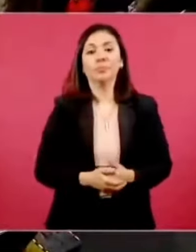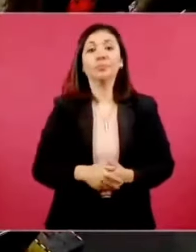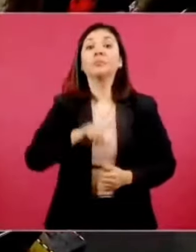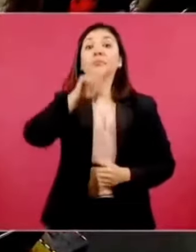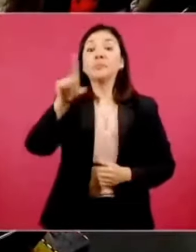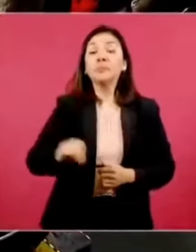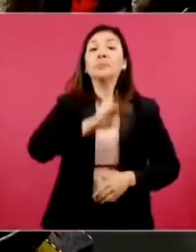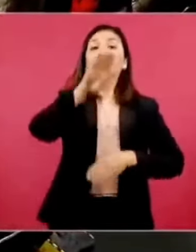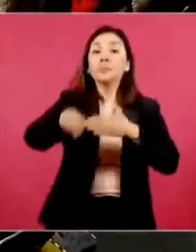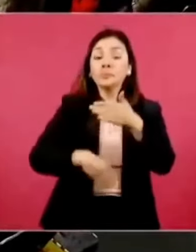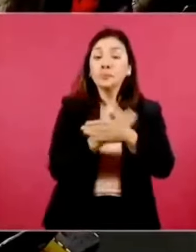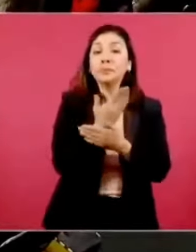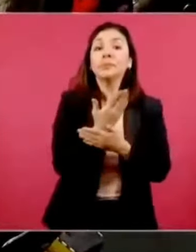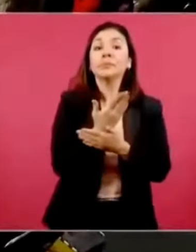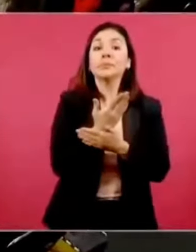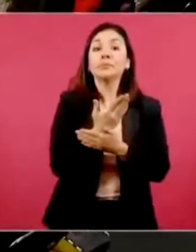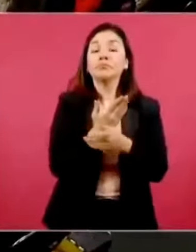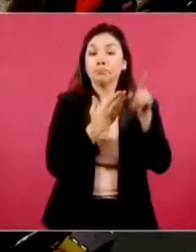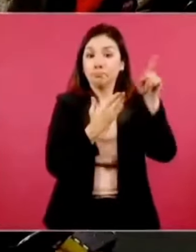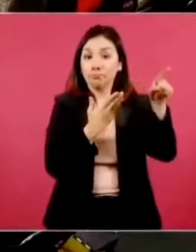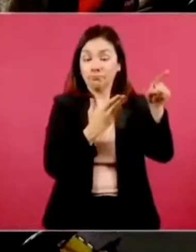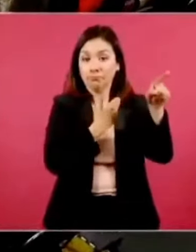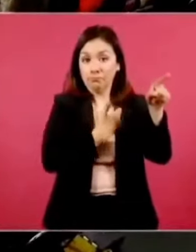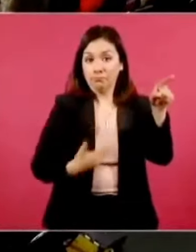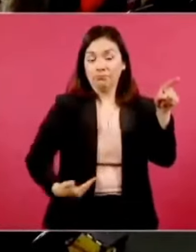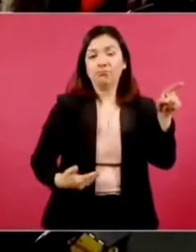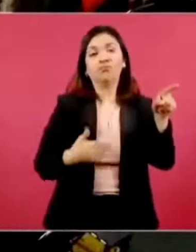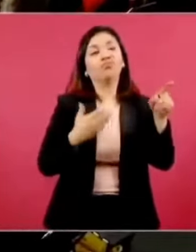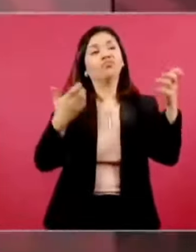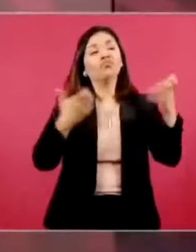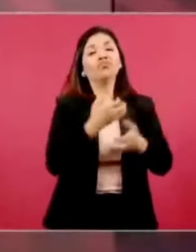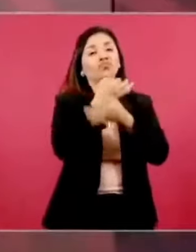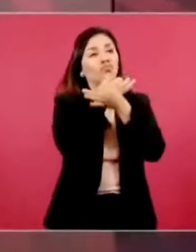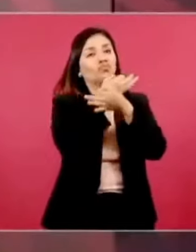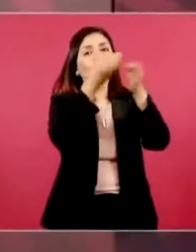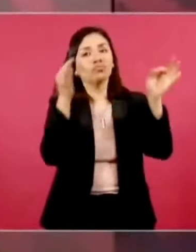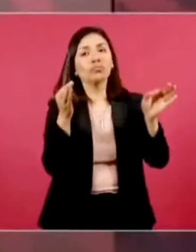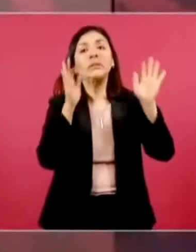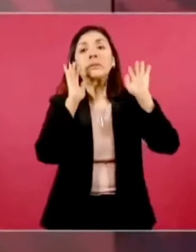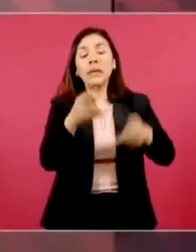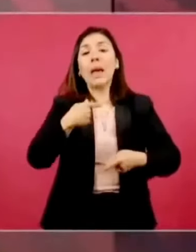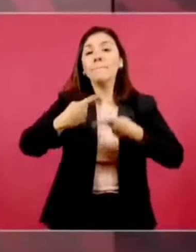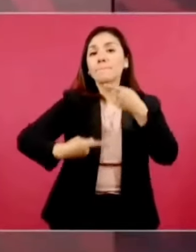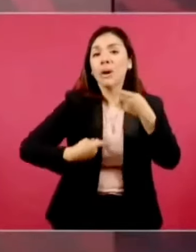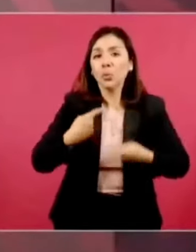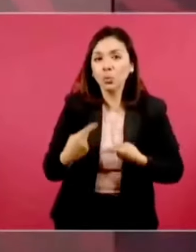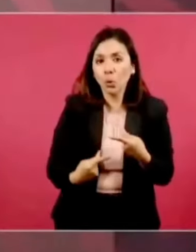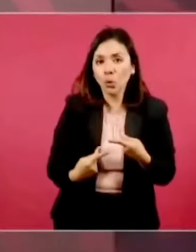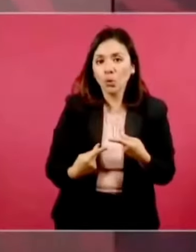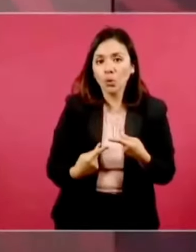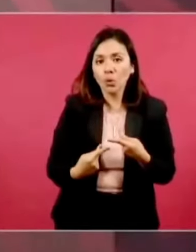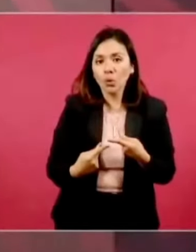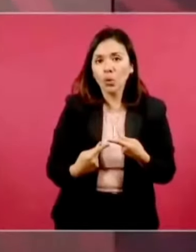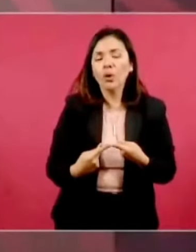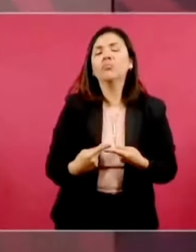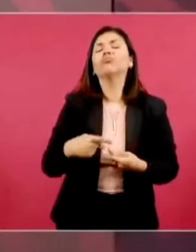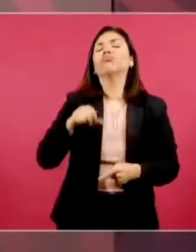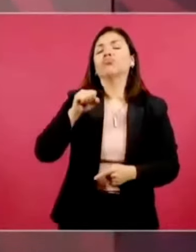siguiente, él dio a conocer que me había consultado y que estaba de acuerdo conmigo.